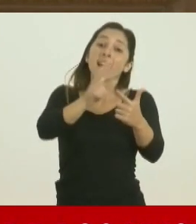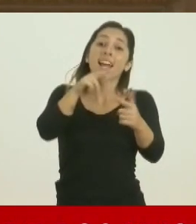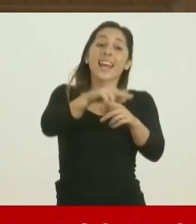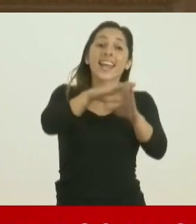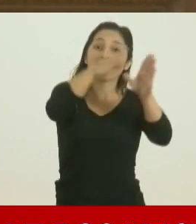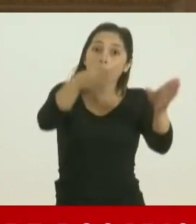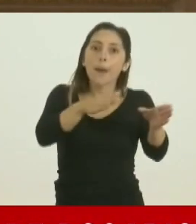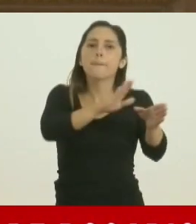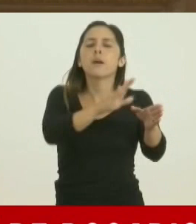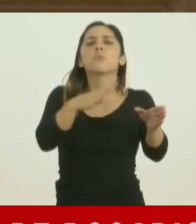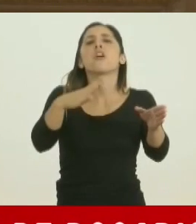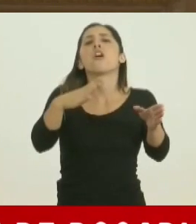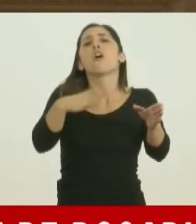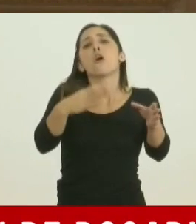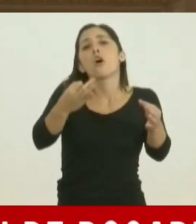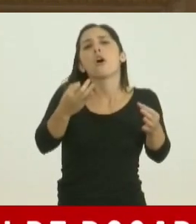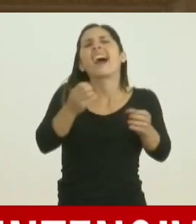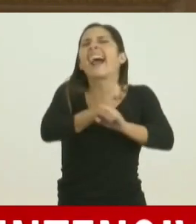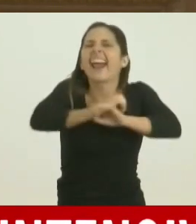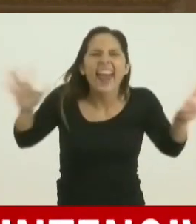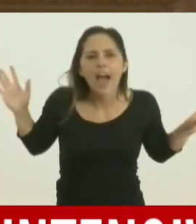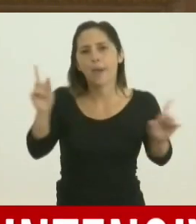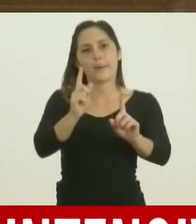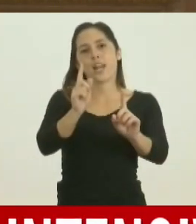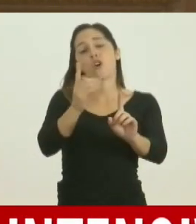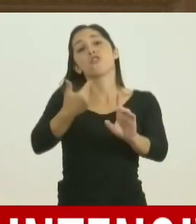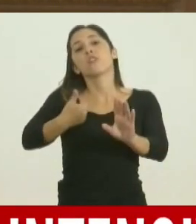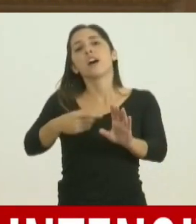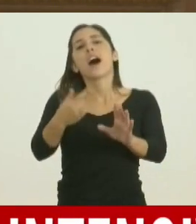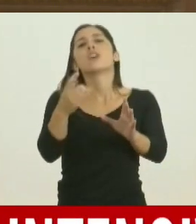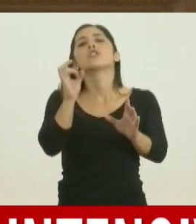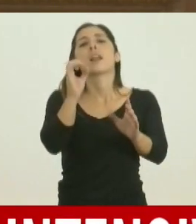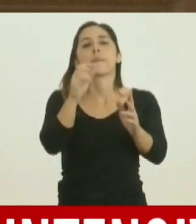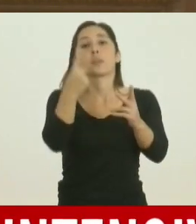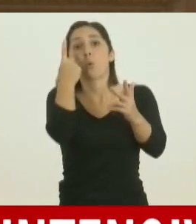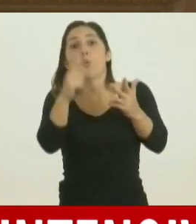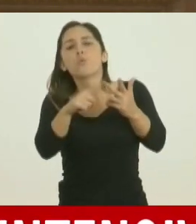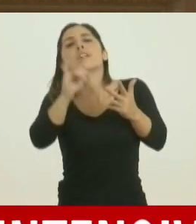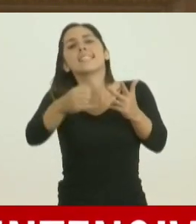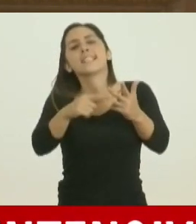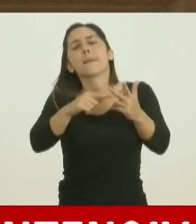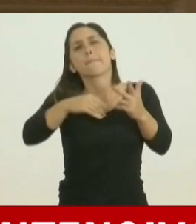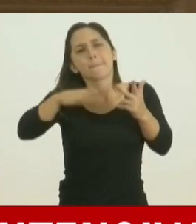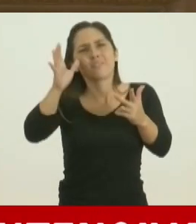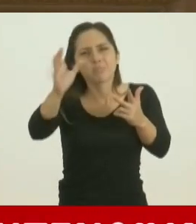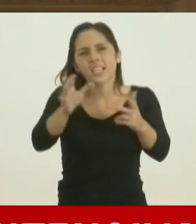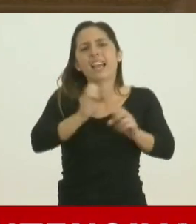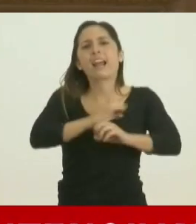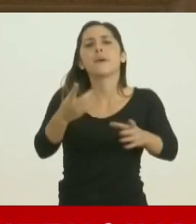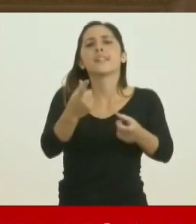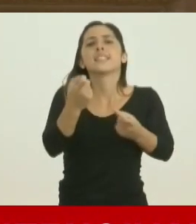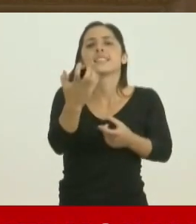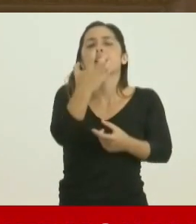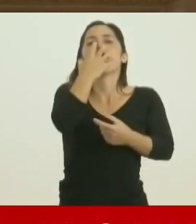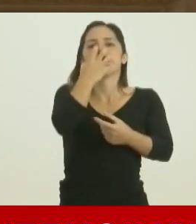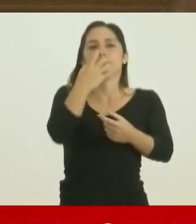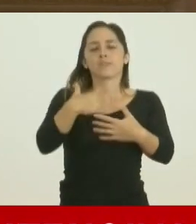reúnen los criterios de gravedad, no están en asistencia respiratoria, solo una de ellas están con asistencia respiratoria.